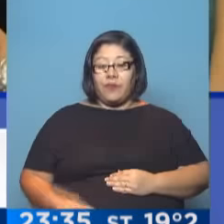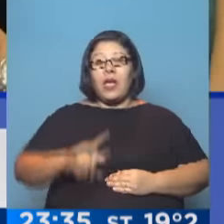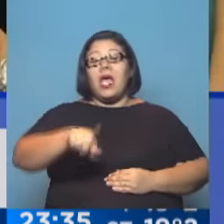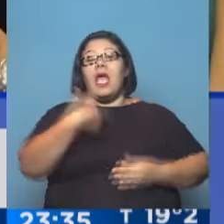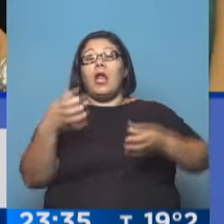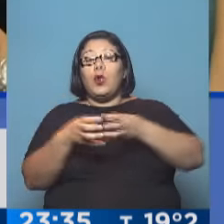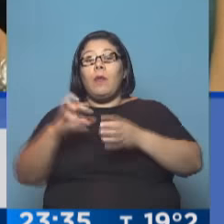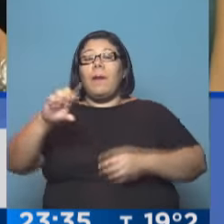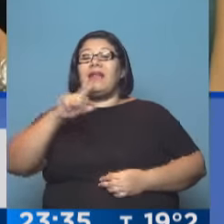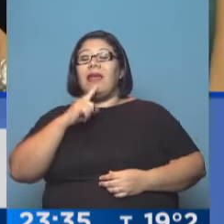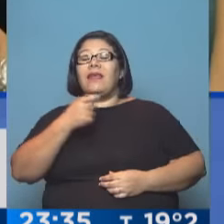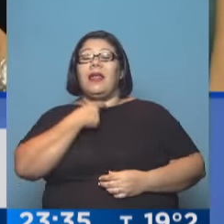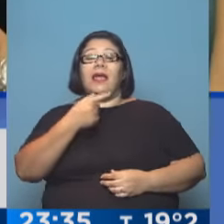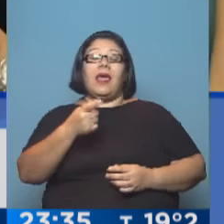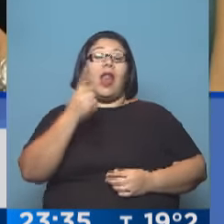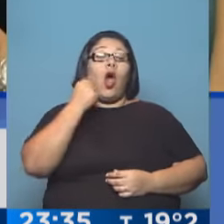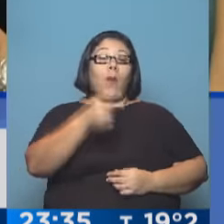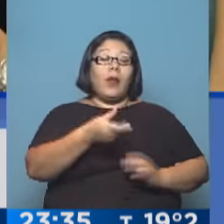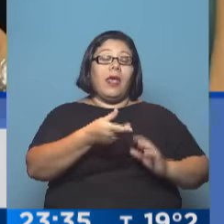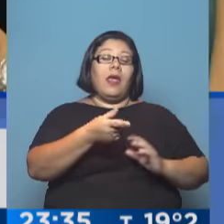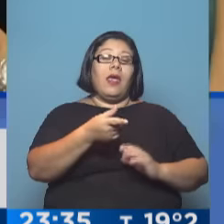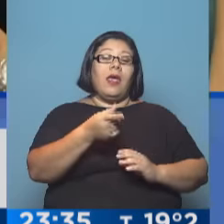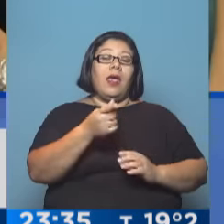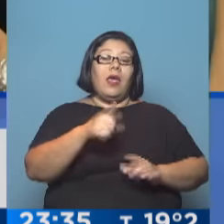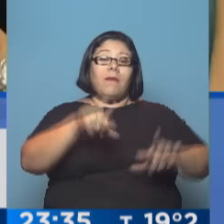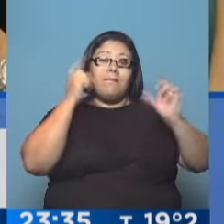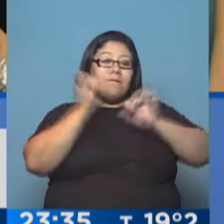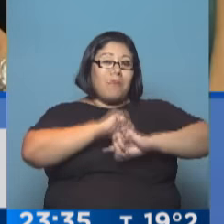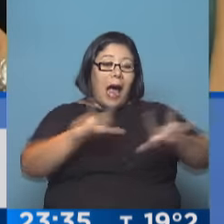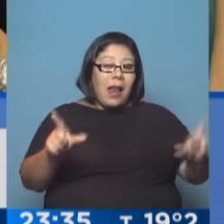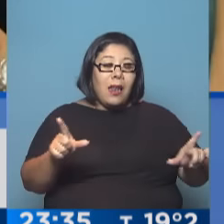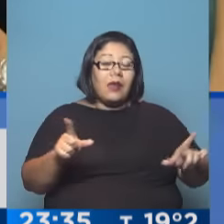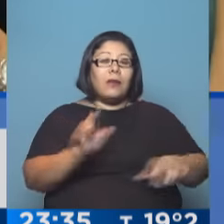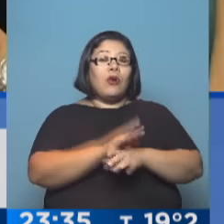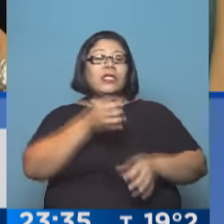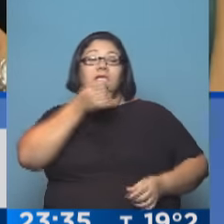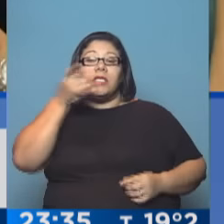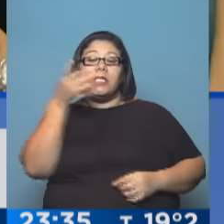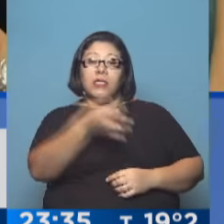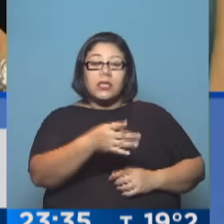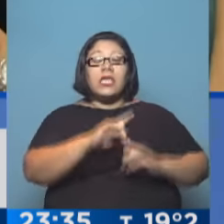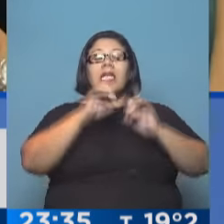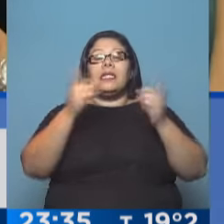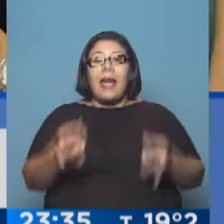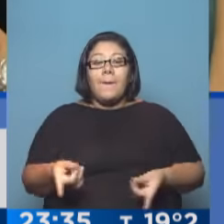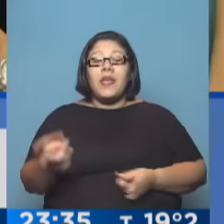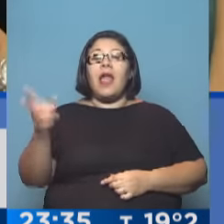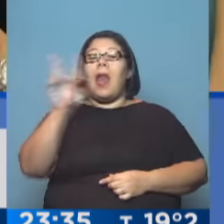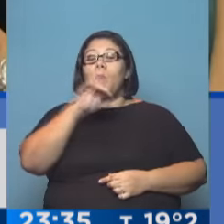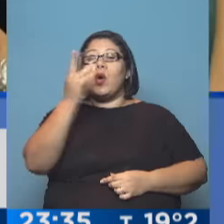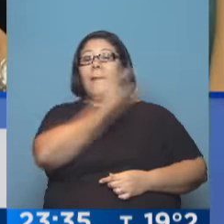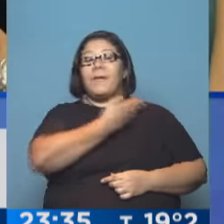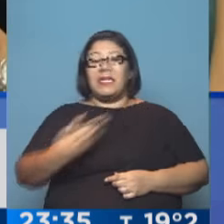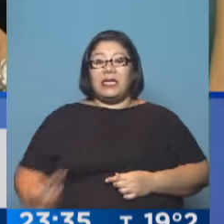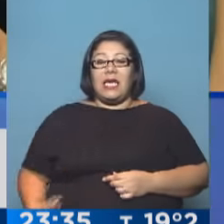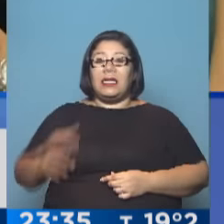de intentar sacar a Dilma del gobierno. Sí, efectivamente. Desde el PT acusan al juez que lleva adelante la causa de usar lo